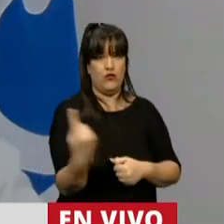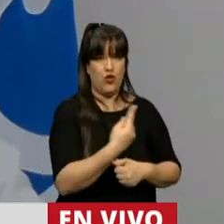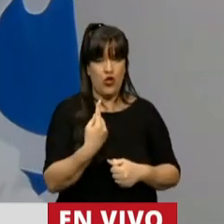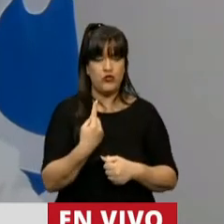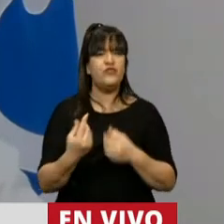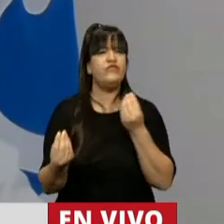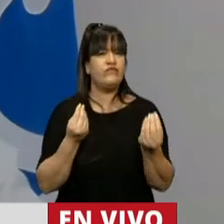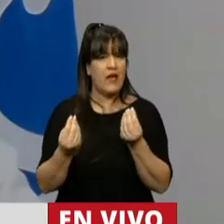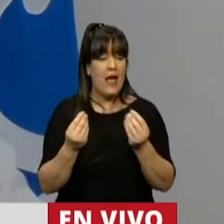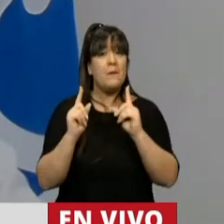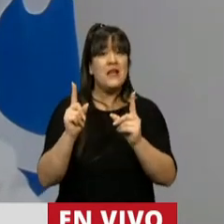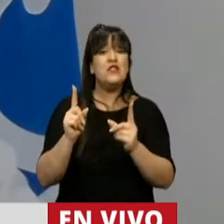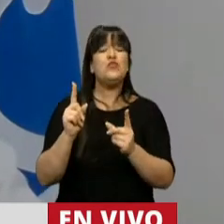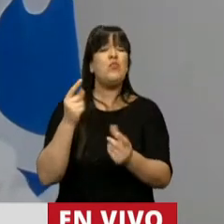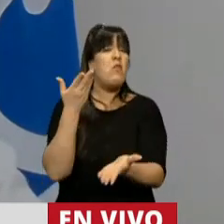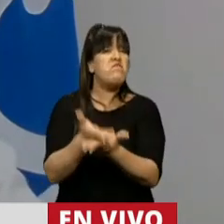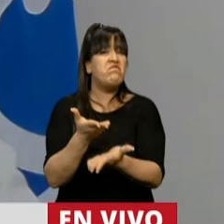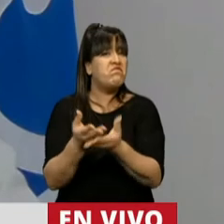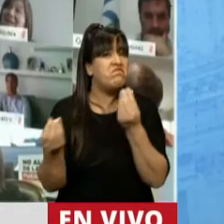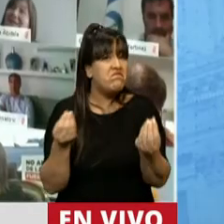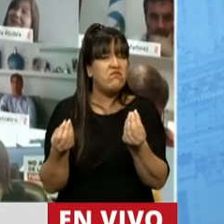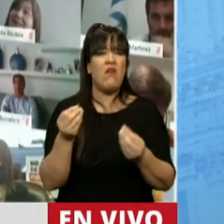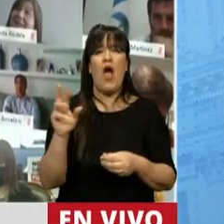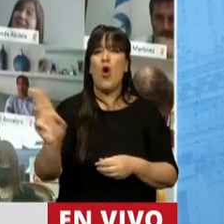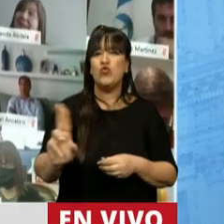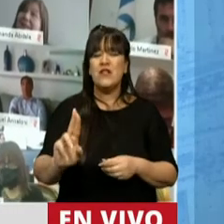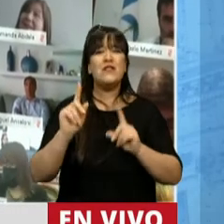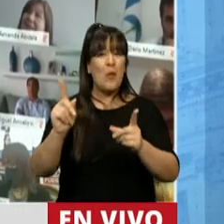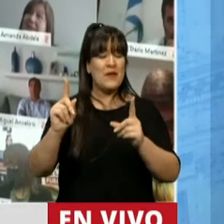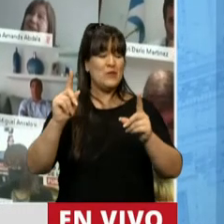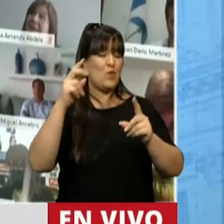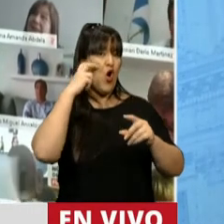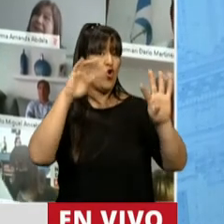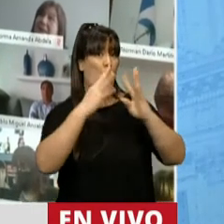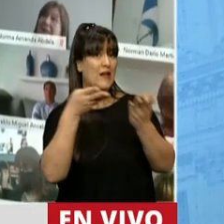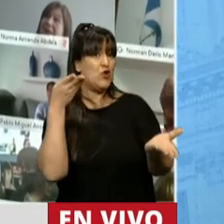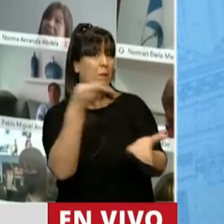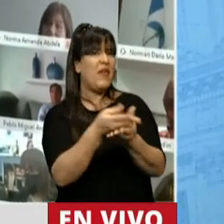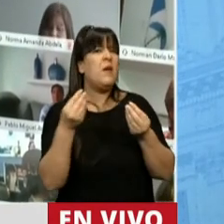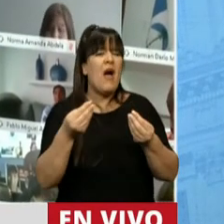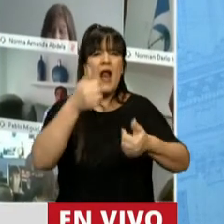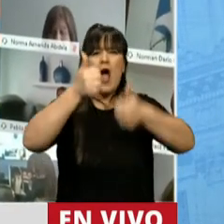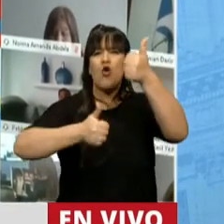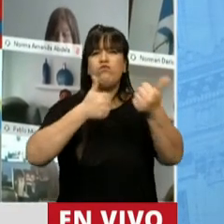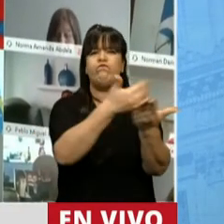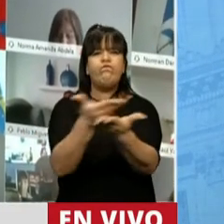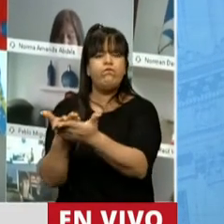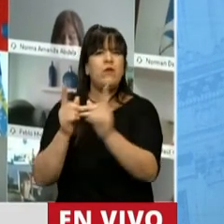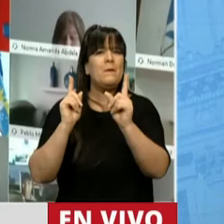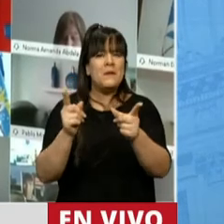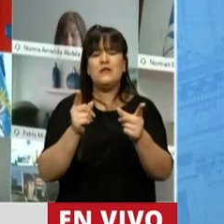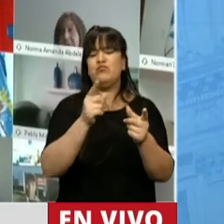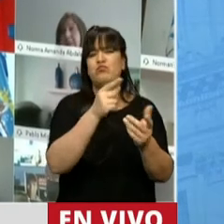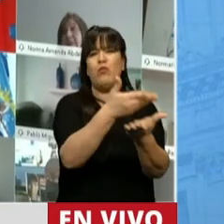Este planteo está vinculado a la autorización solicitada al Congreso para licitar, mediante subasta,